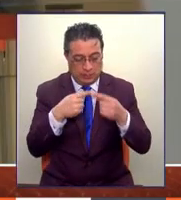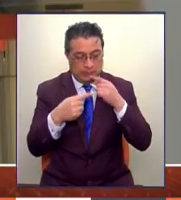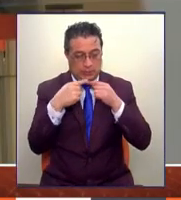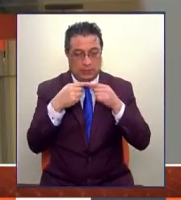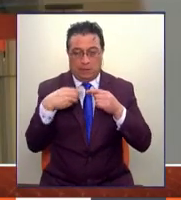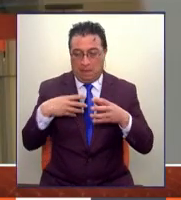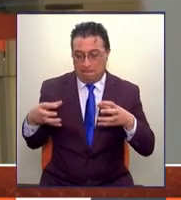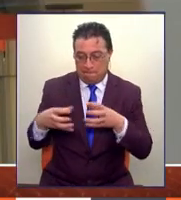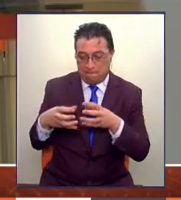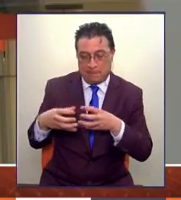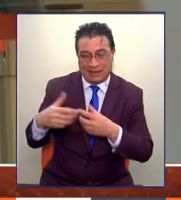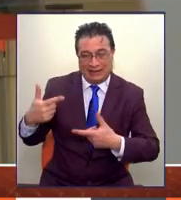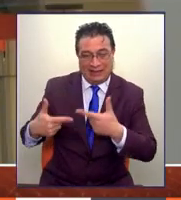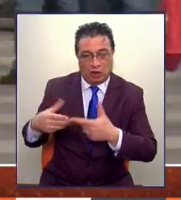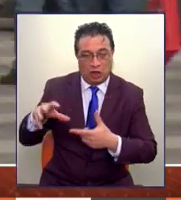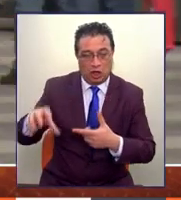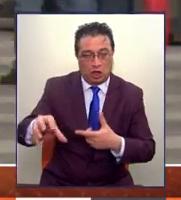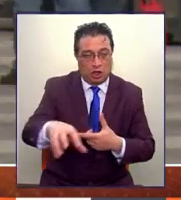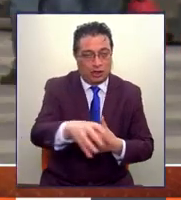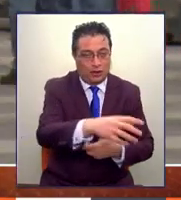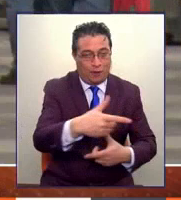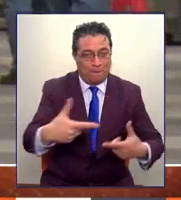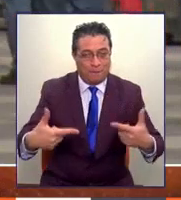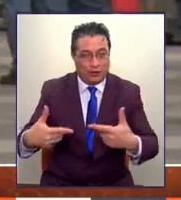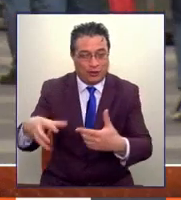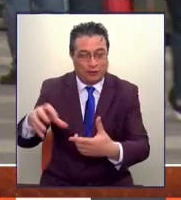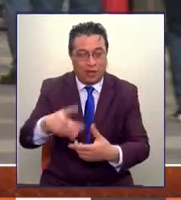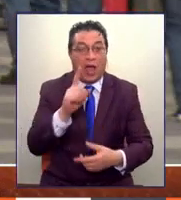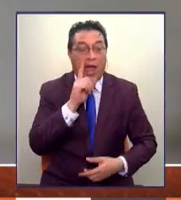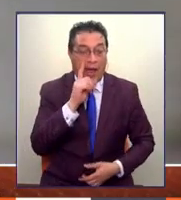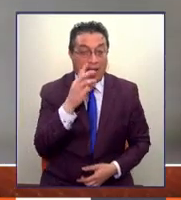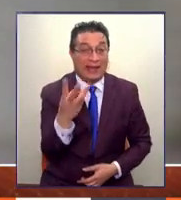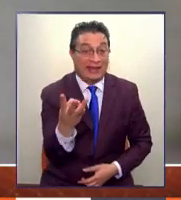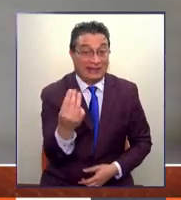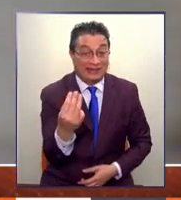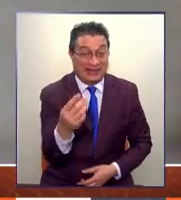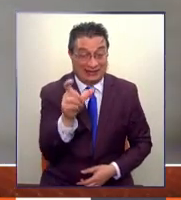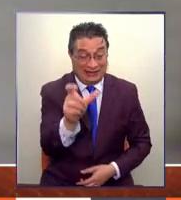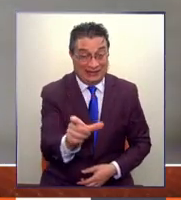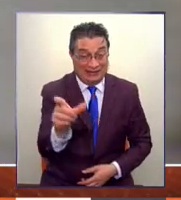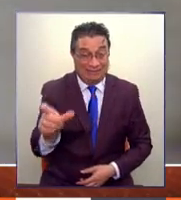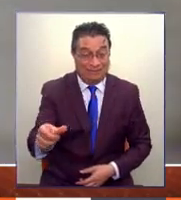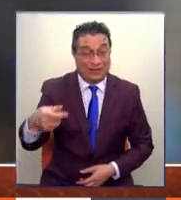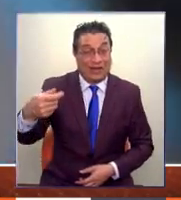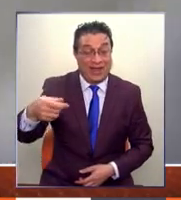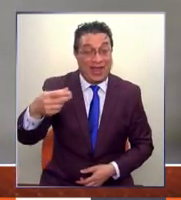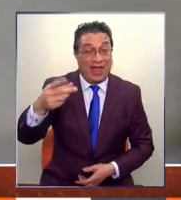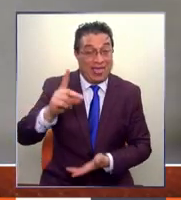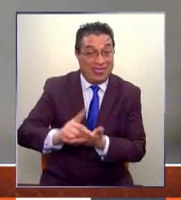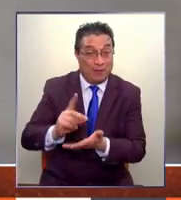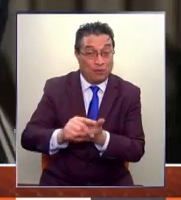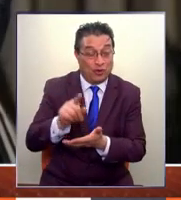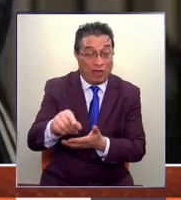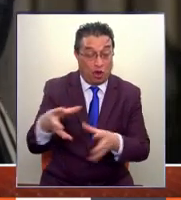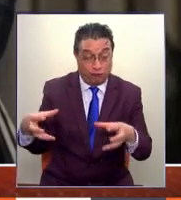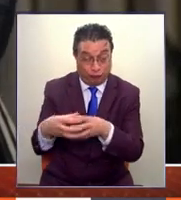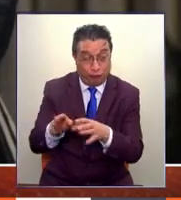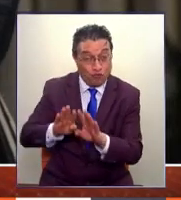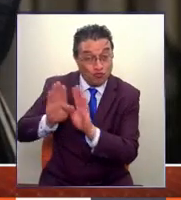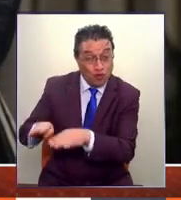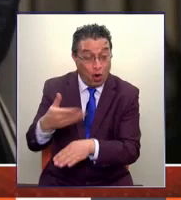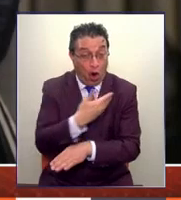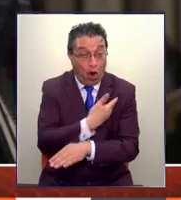partidos, mal que mal, no olvidemos, acá hubo 13 parlamentarios de la coalición de gobierno que